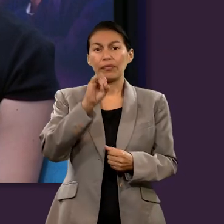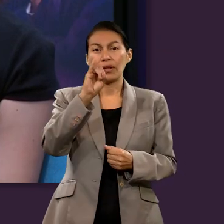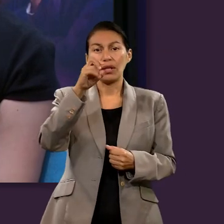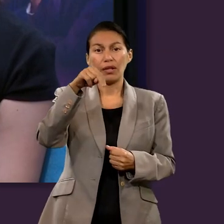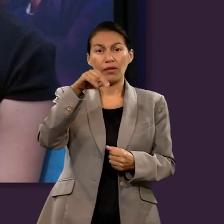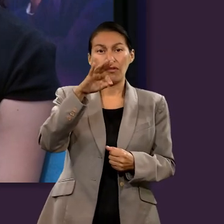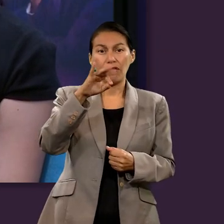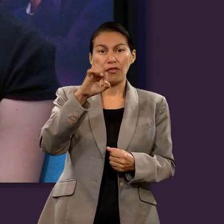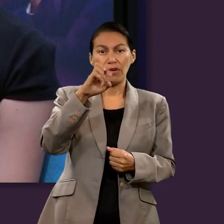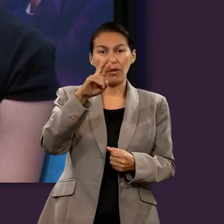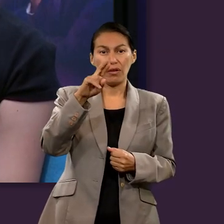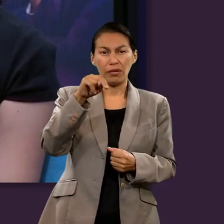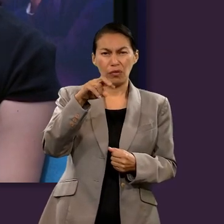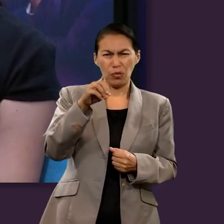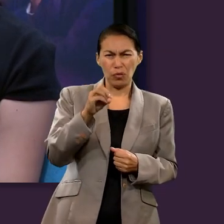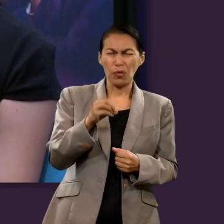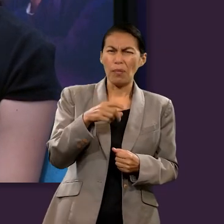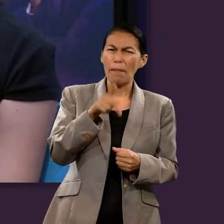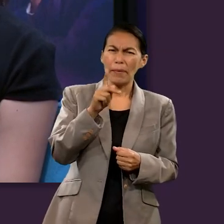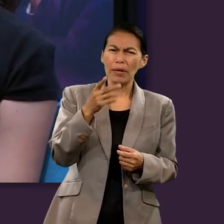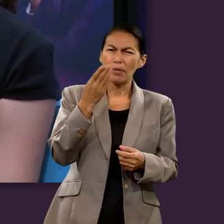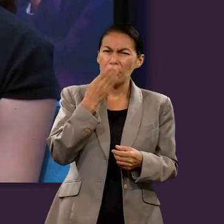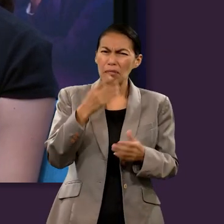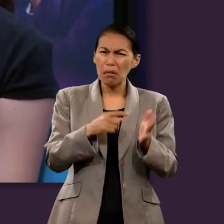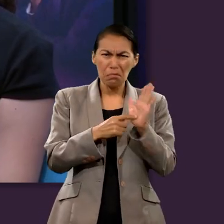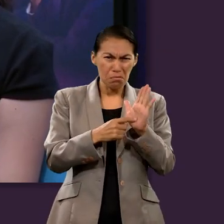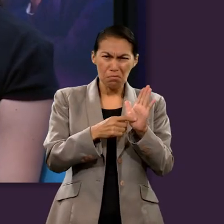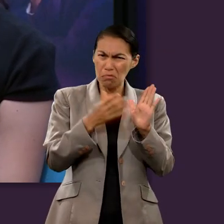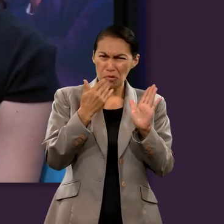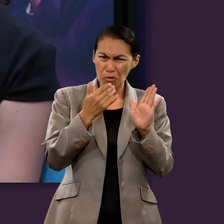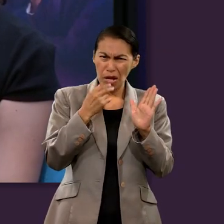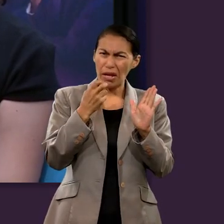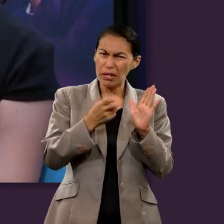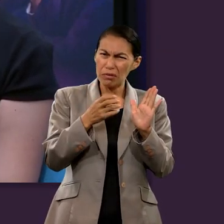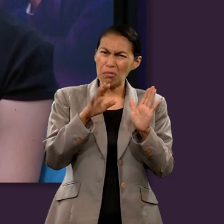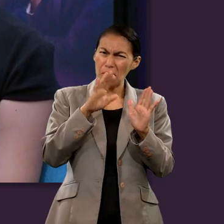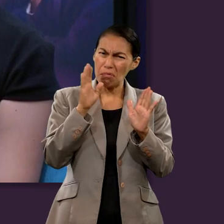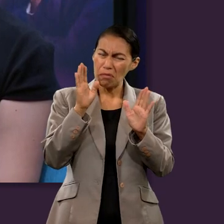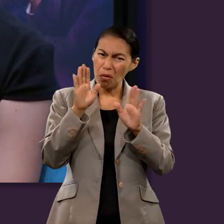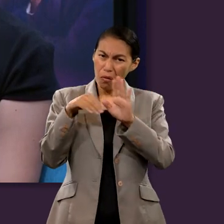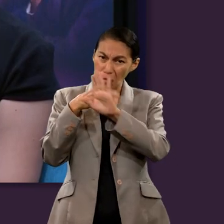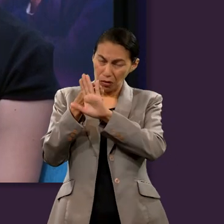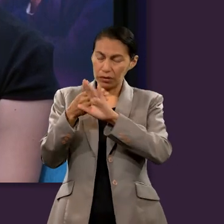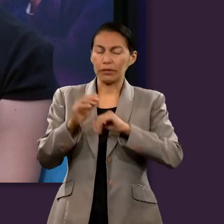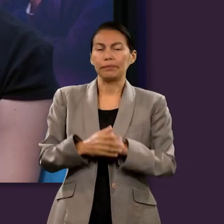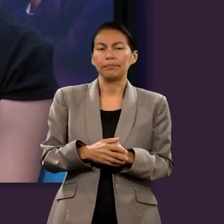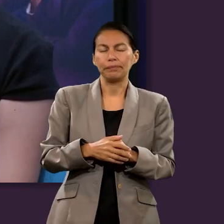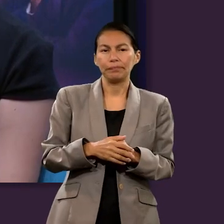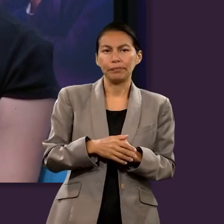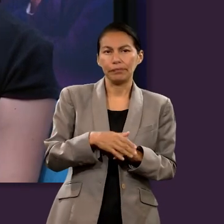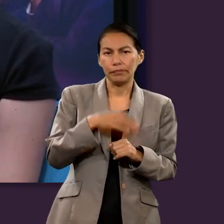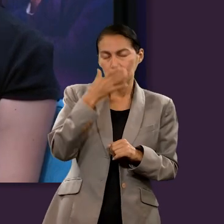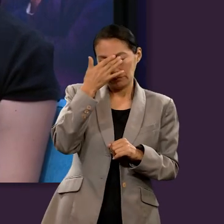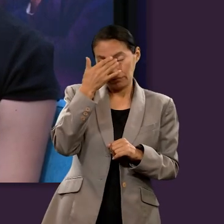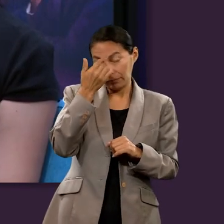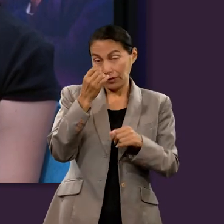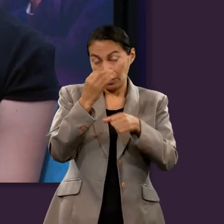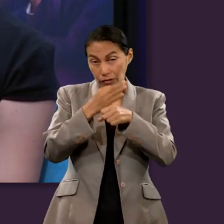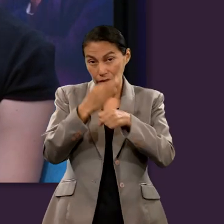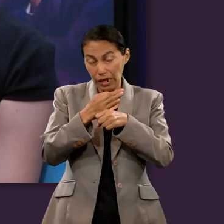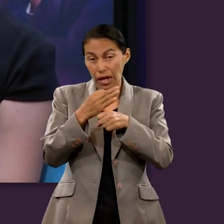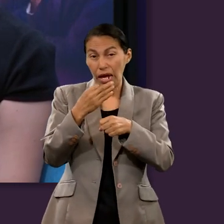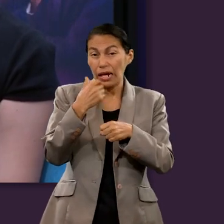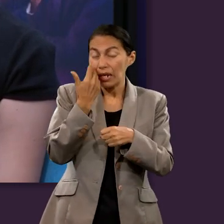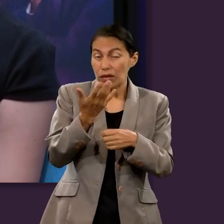evidencia incluso bíblica de que creerlo como algo literal va en contra de las escrituras. Y quiero compartir